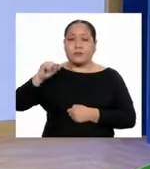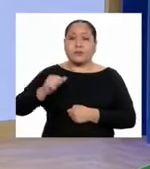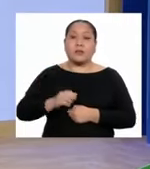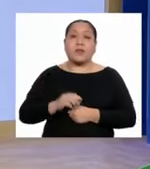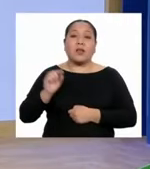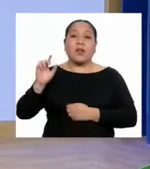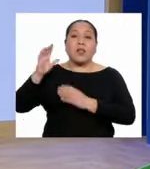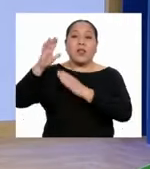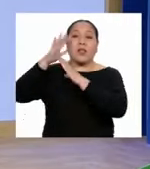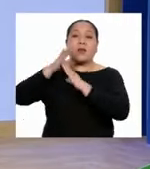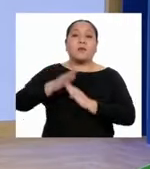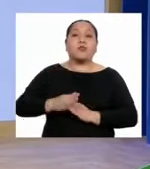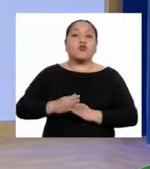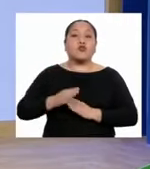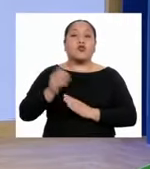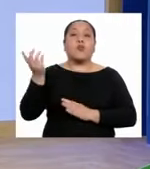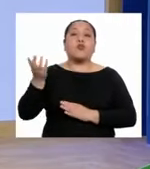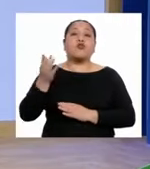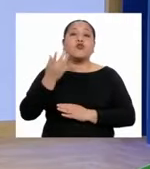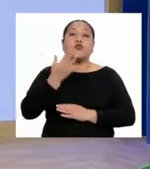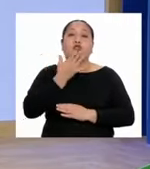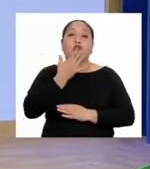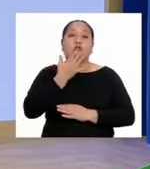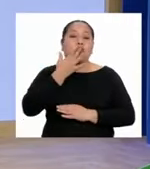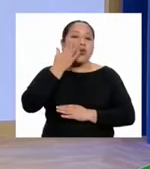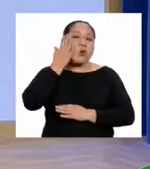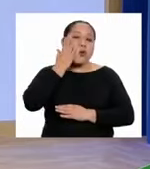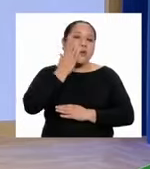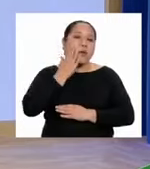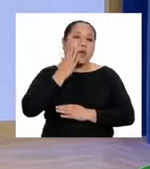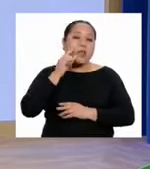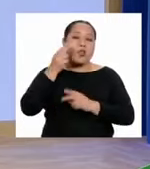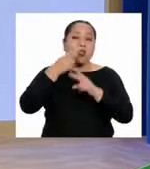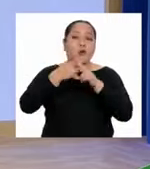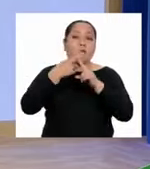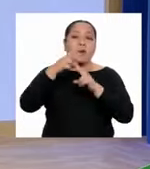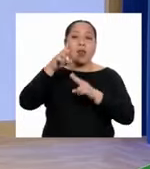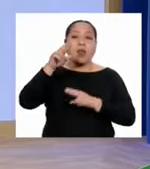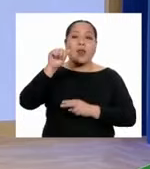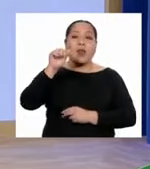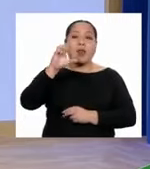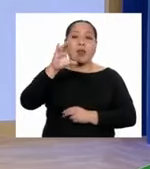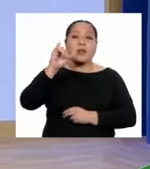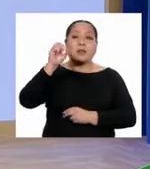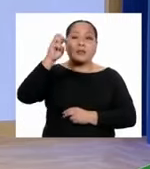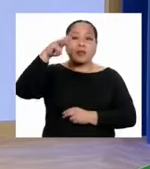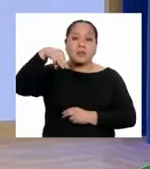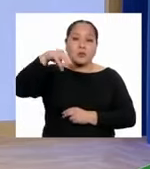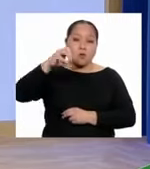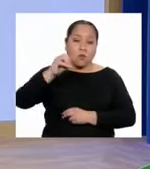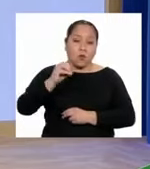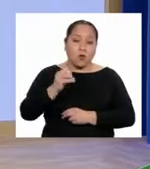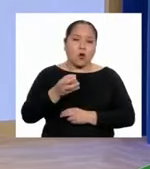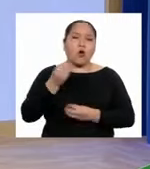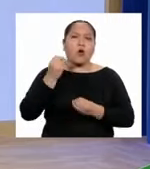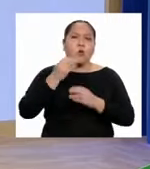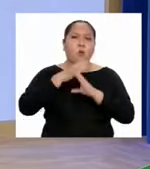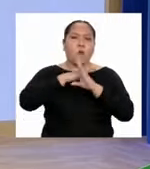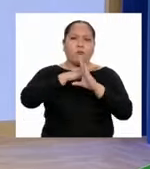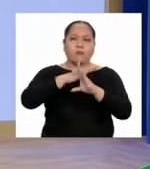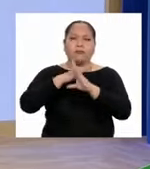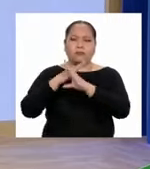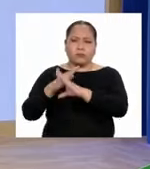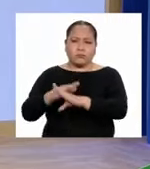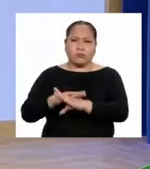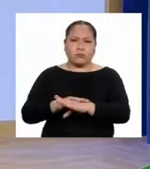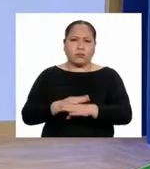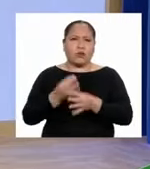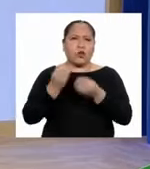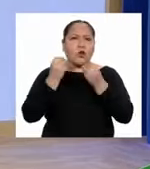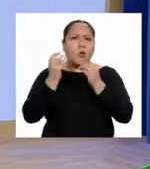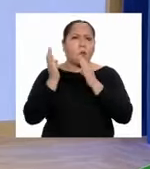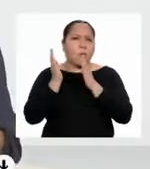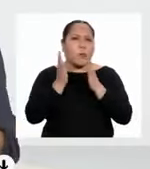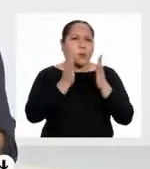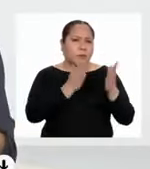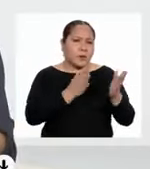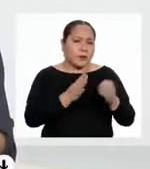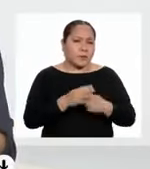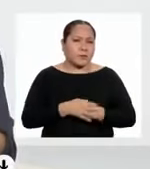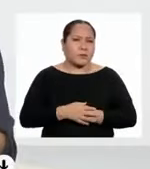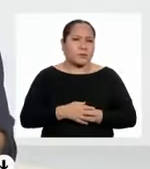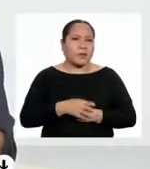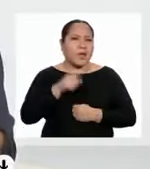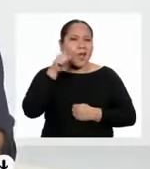el color de piel. Eso se llama racismo. ¿Qué podemos hacer para frenarlo? ¿Cómo nos preparamos?